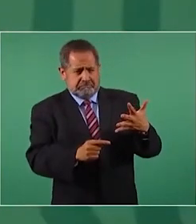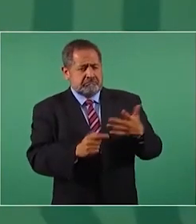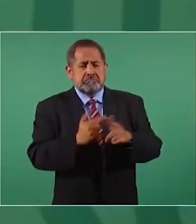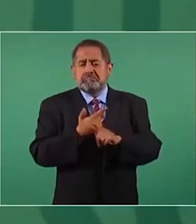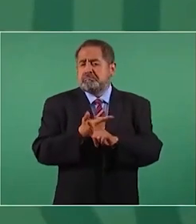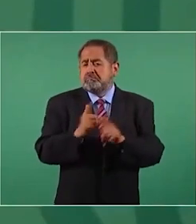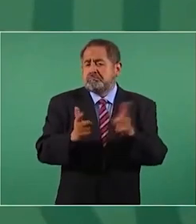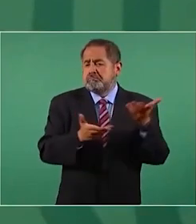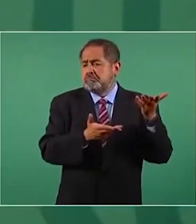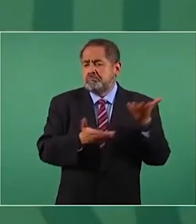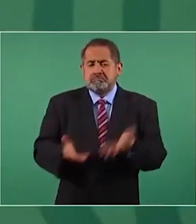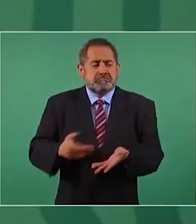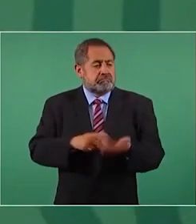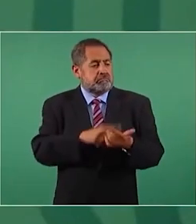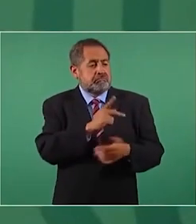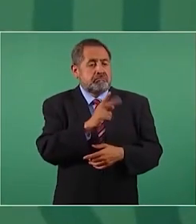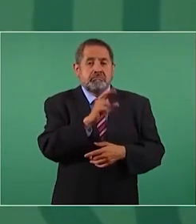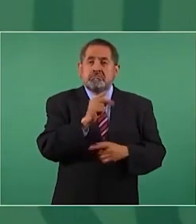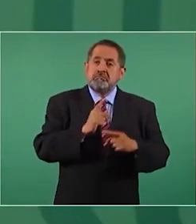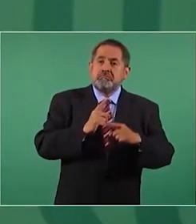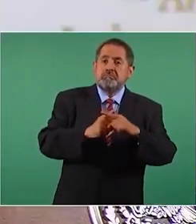profascistas.